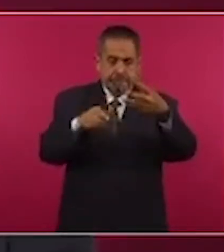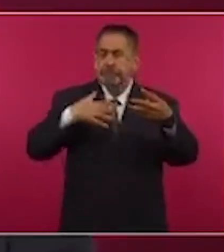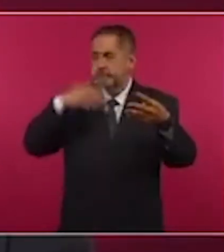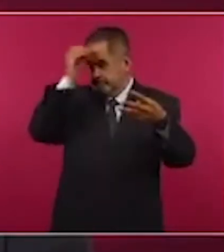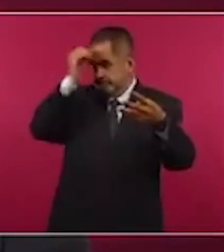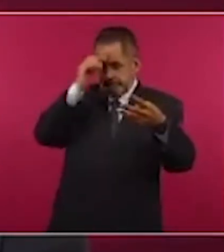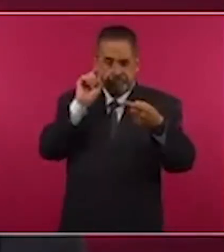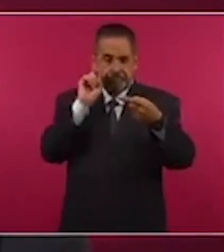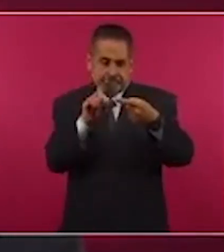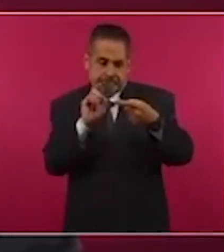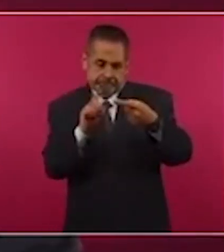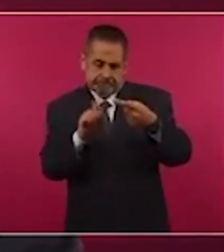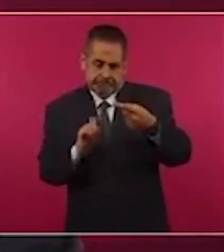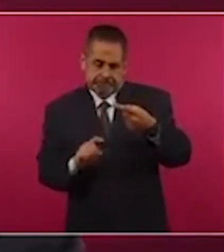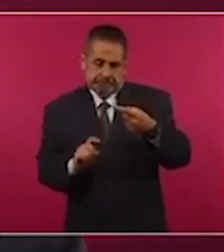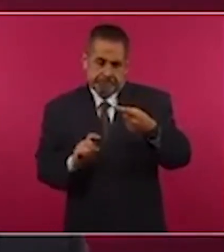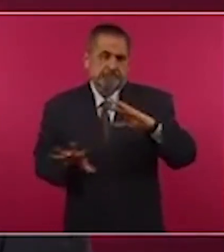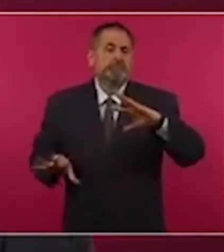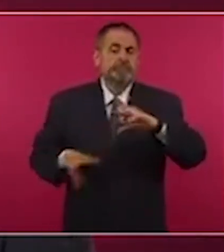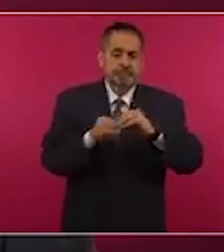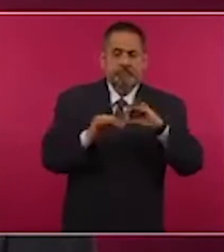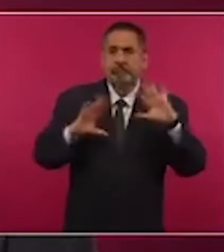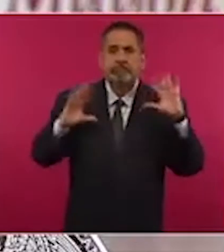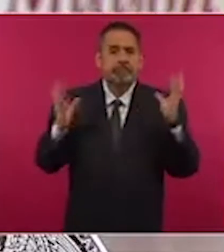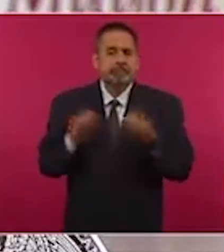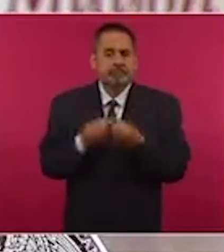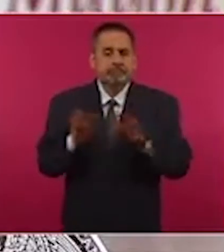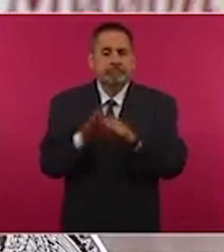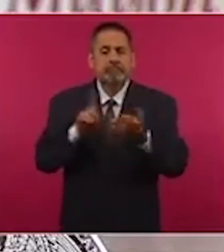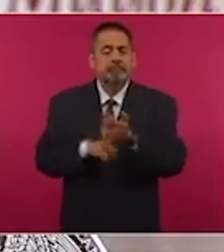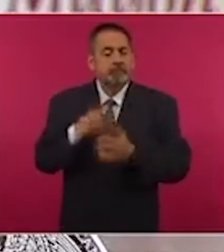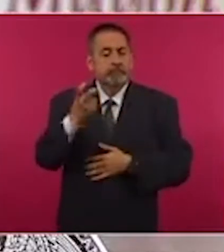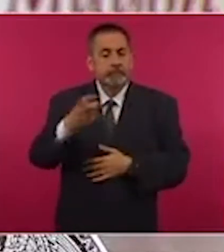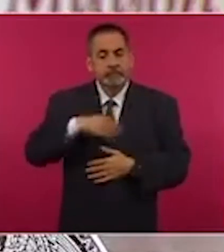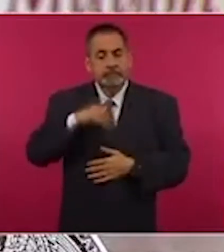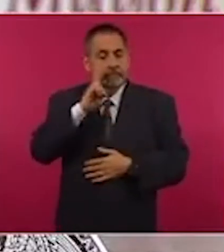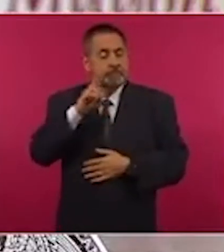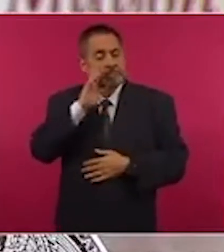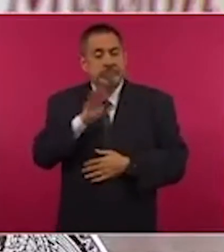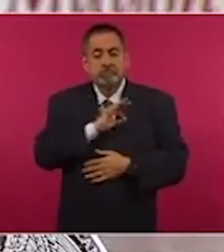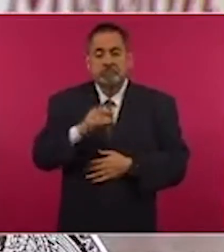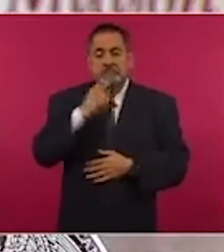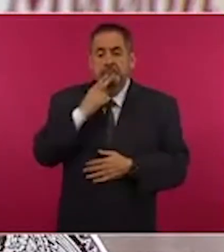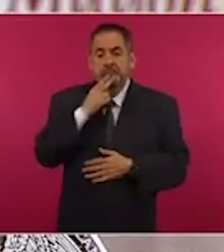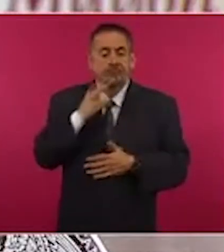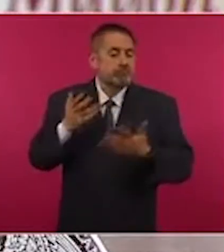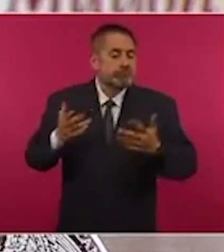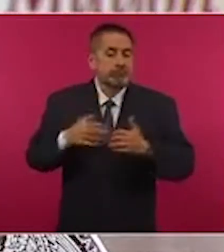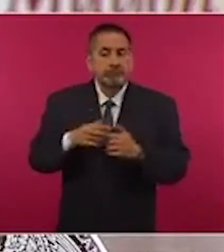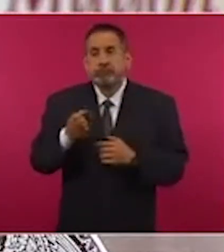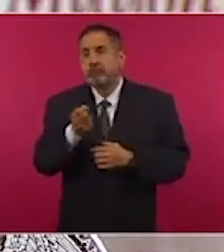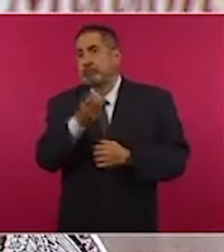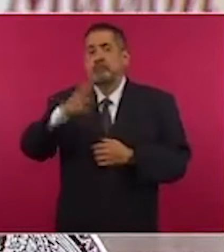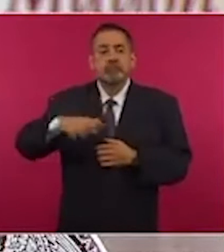a la contabilidad final. Incluso esta opción podrá ser utilizada por las y los mexicanos